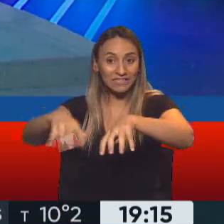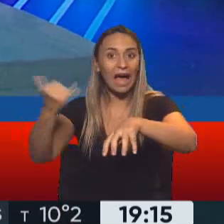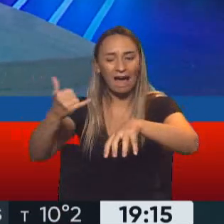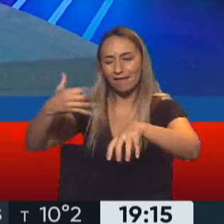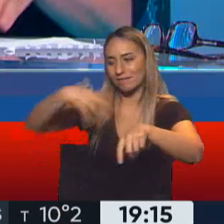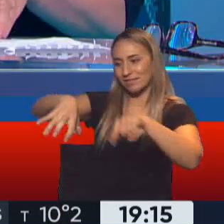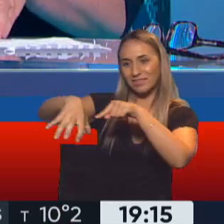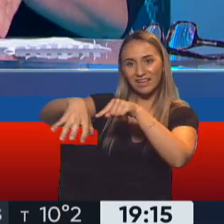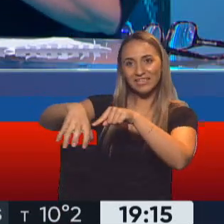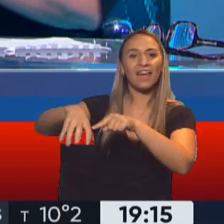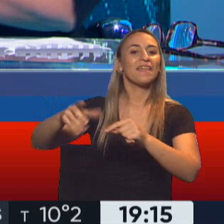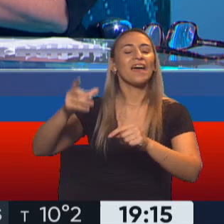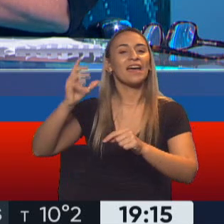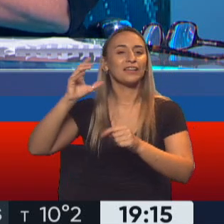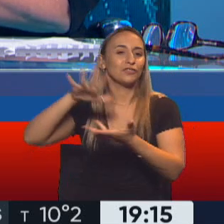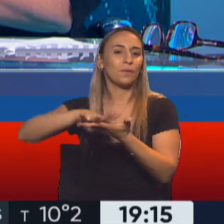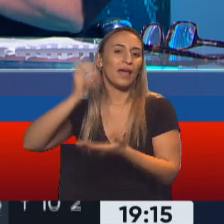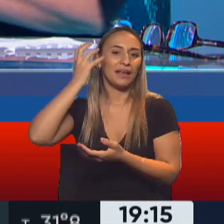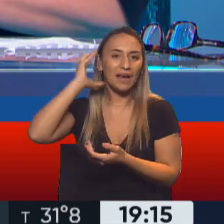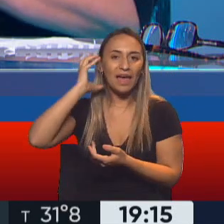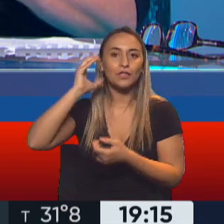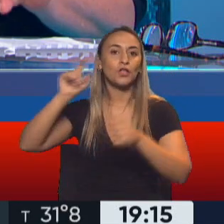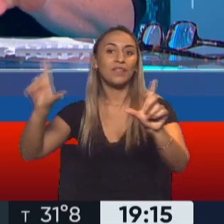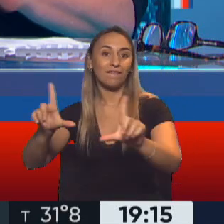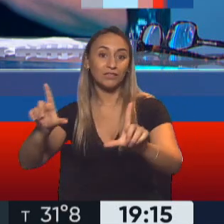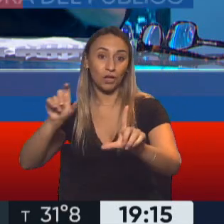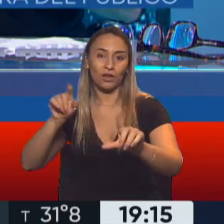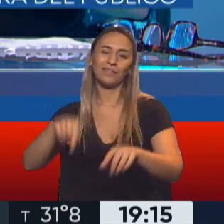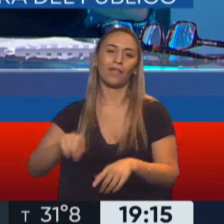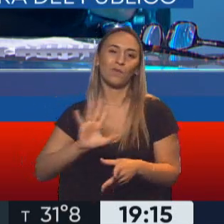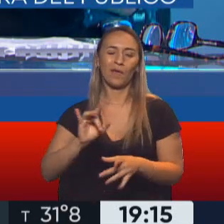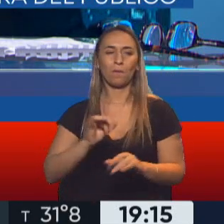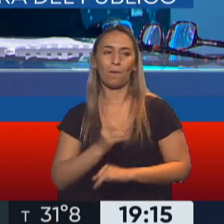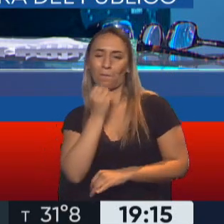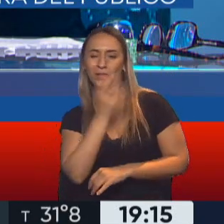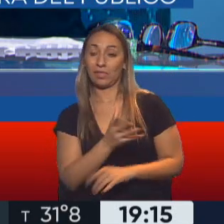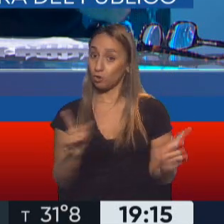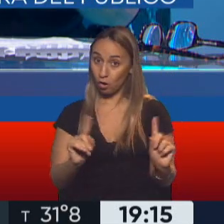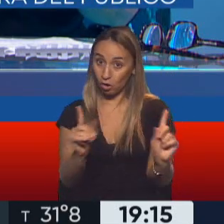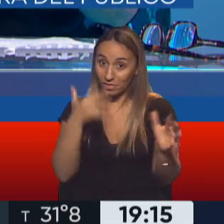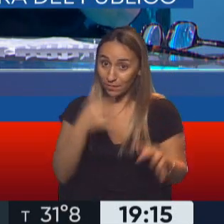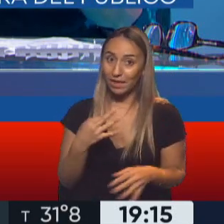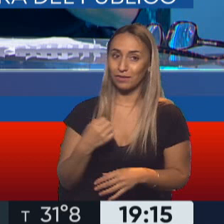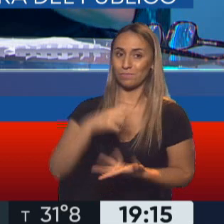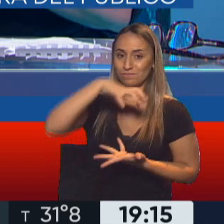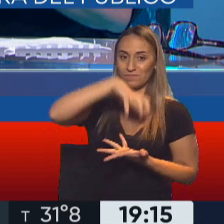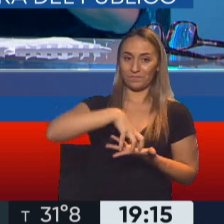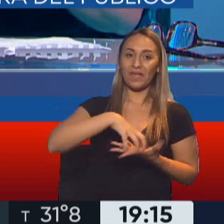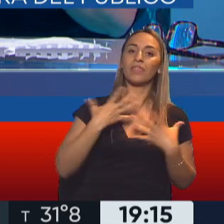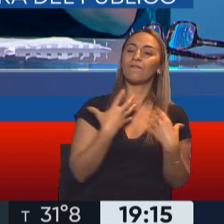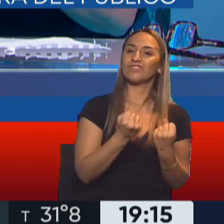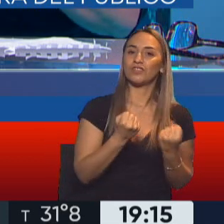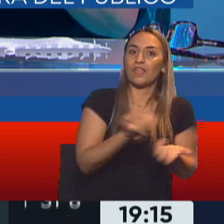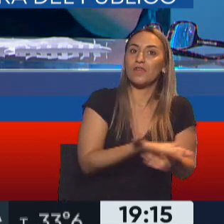es un estudio de radio y televisión de la Defensoría del Público. Y esto no es un chivo. Esto nos movió a la reflexión. Porque